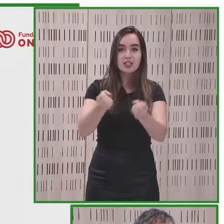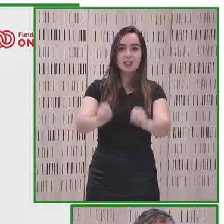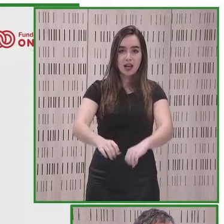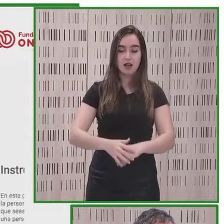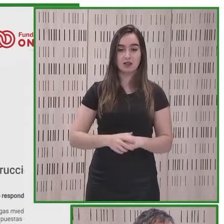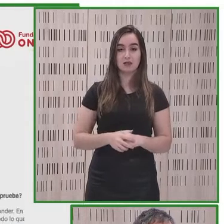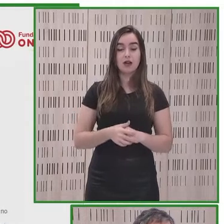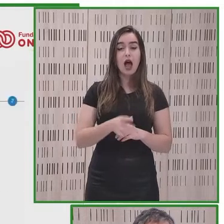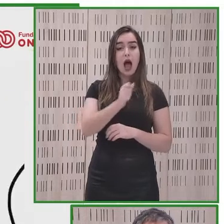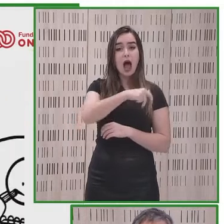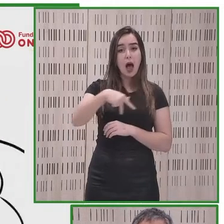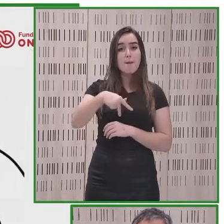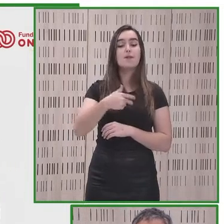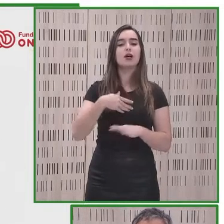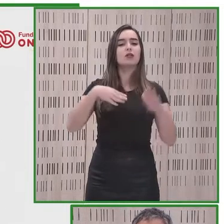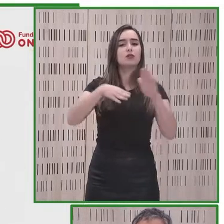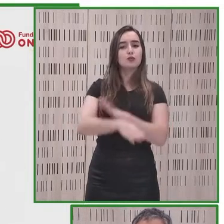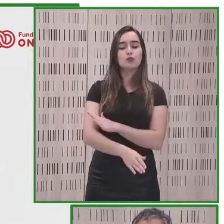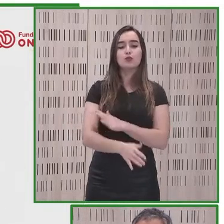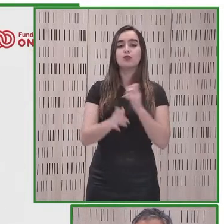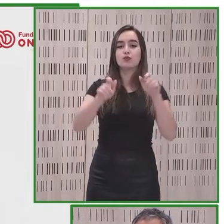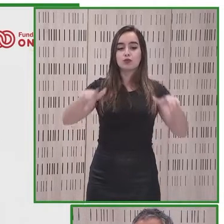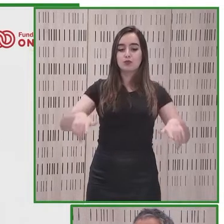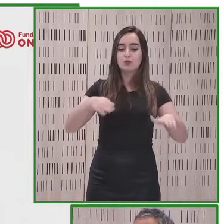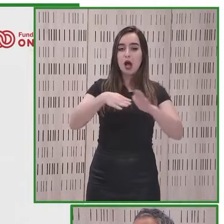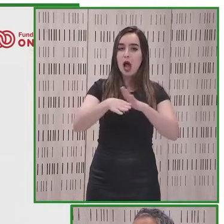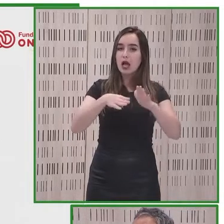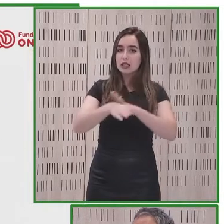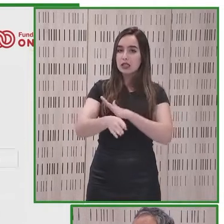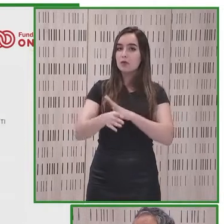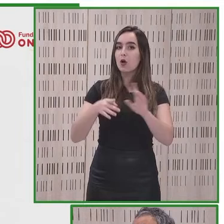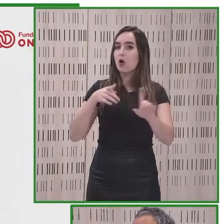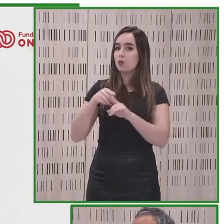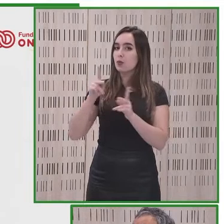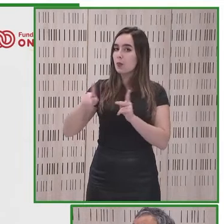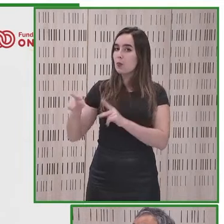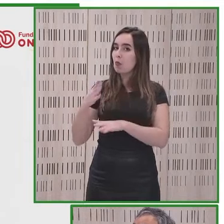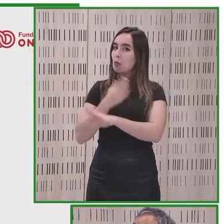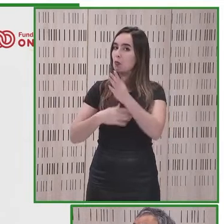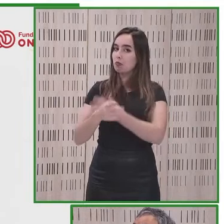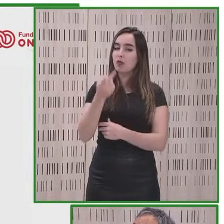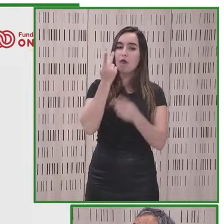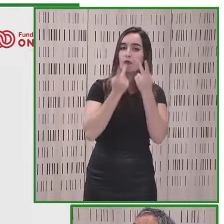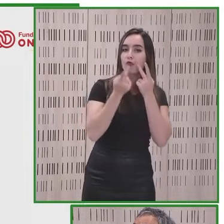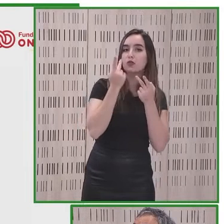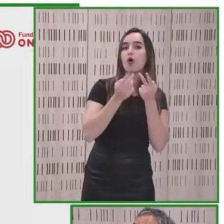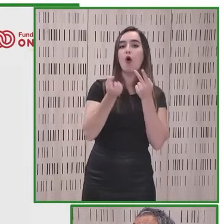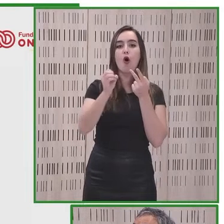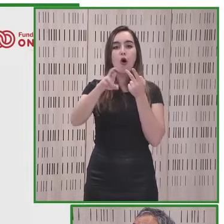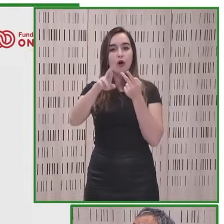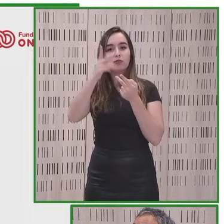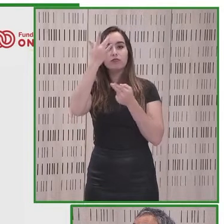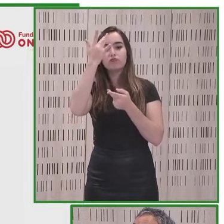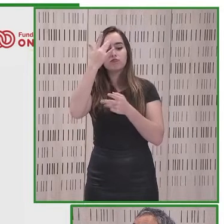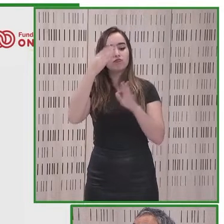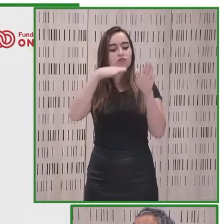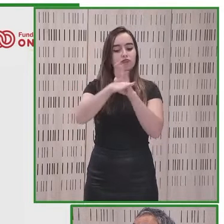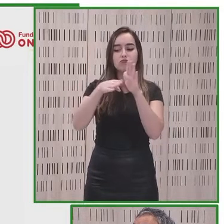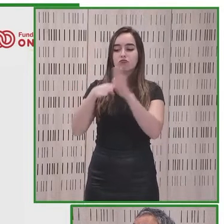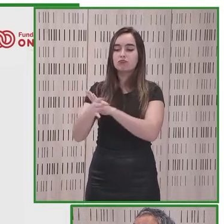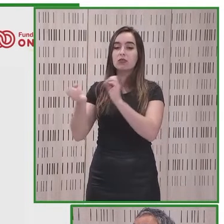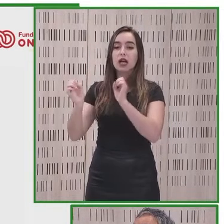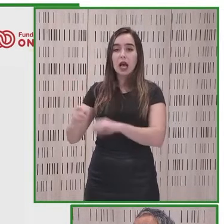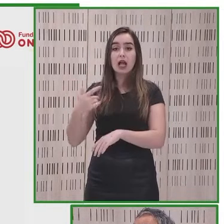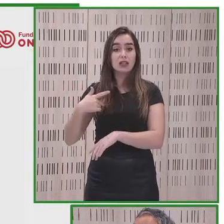se accede a través de un portal web accesible para personas con discapacidad desde visual hasta cognitiva pudiendo elegir para este